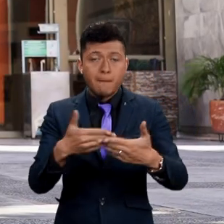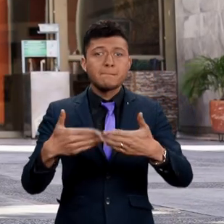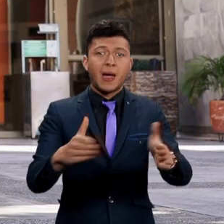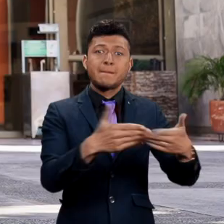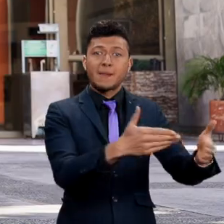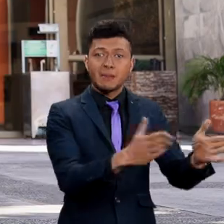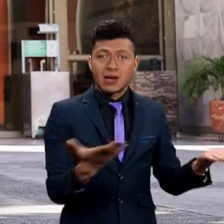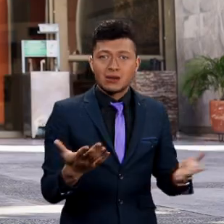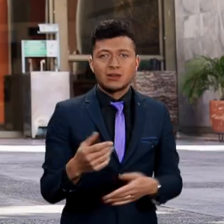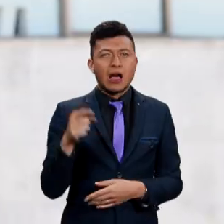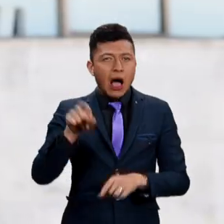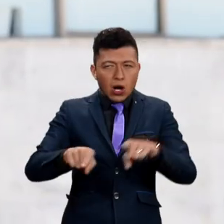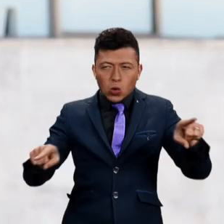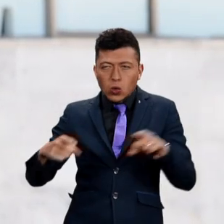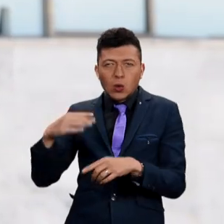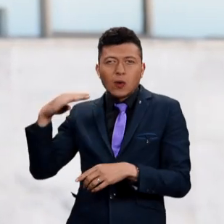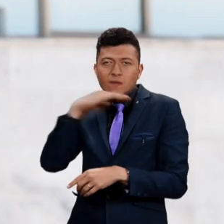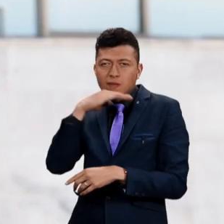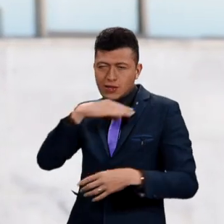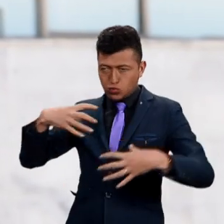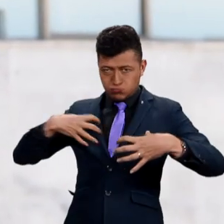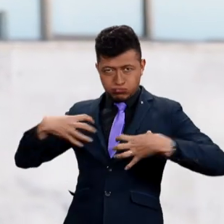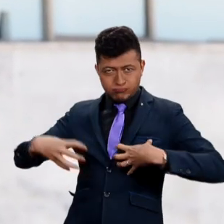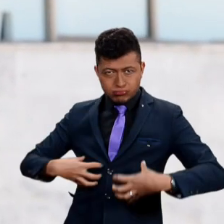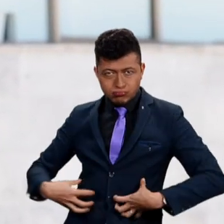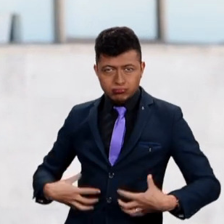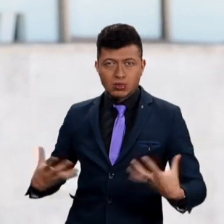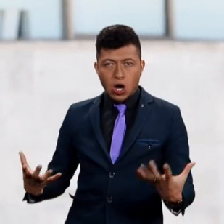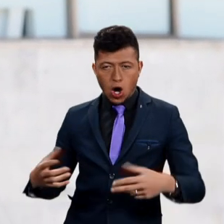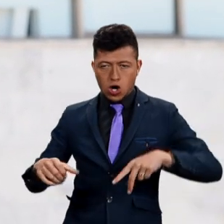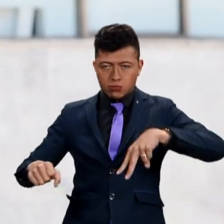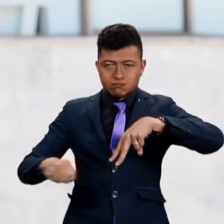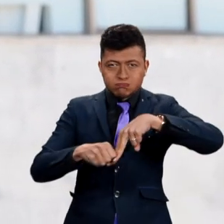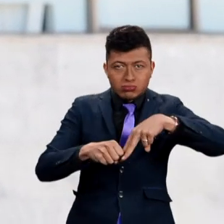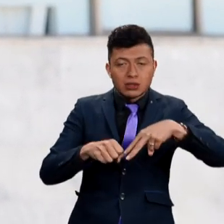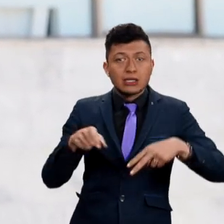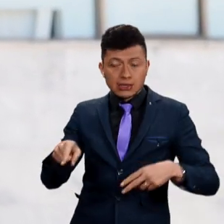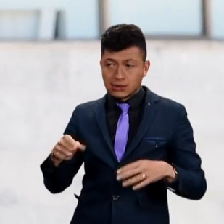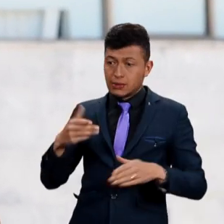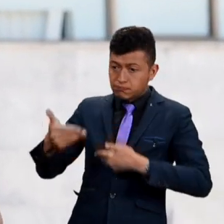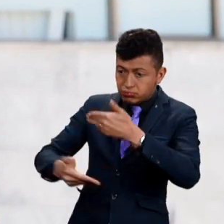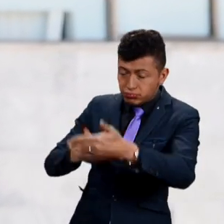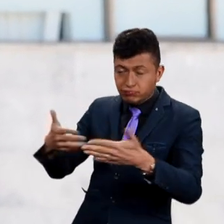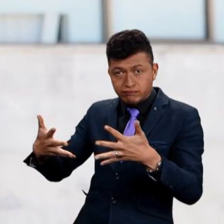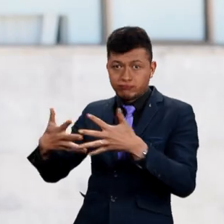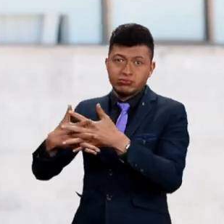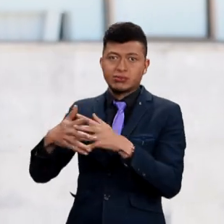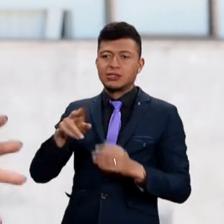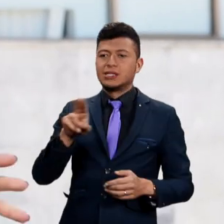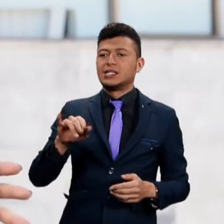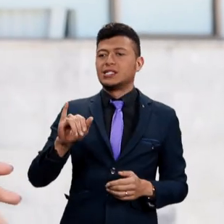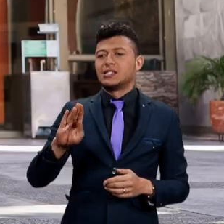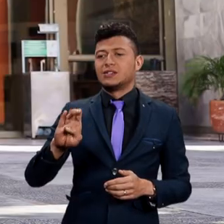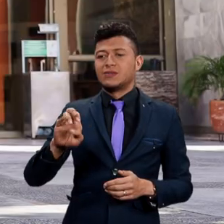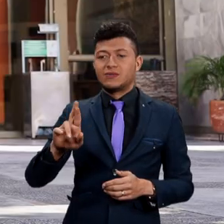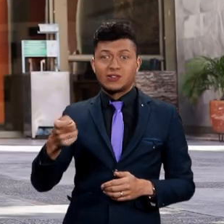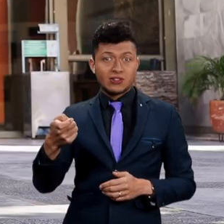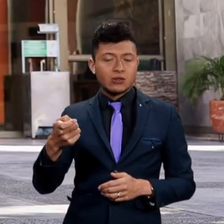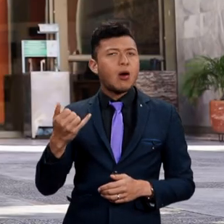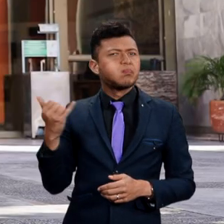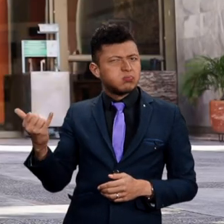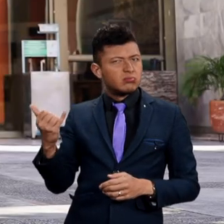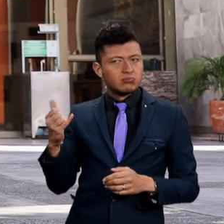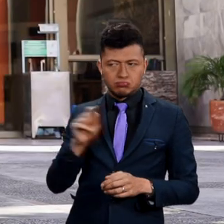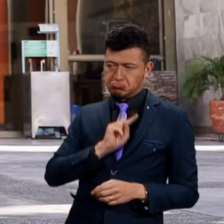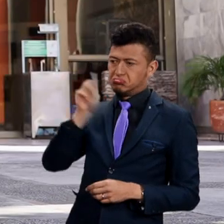cuentan con alguna limitación. Los órganos artificiales y también las prótesis nos acercan cada vez más al término cyborg. Por eso,